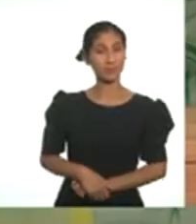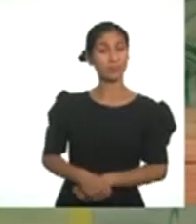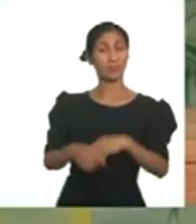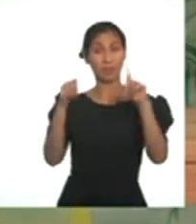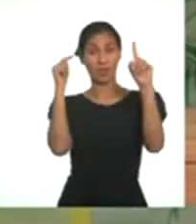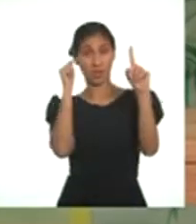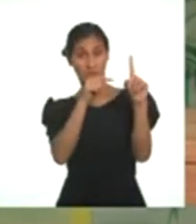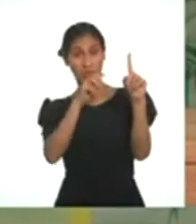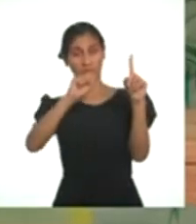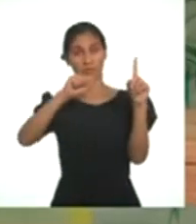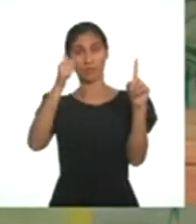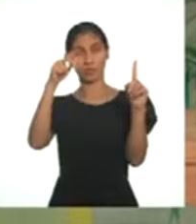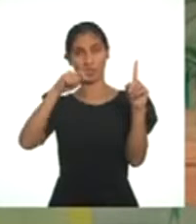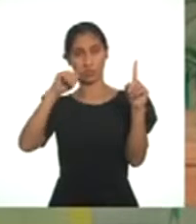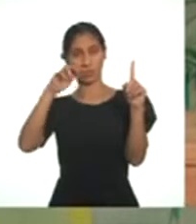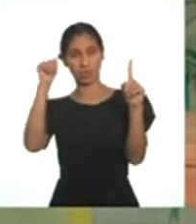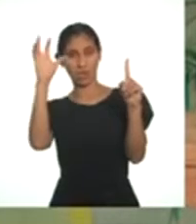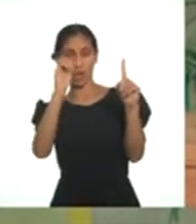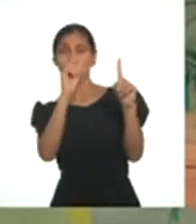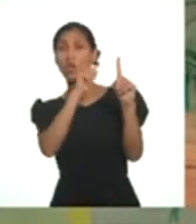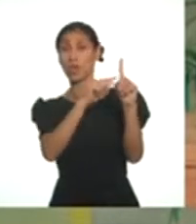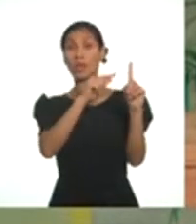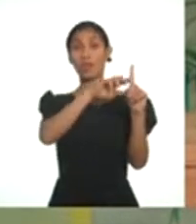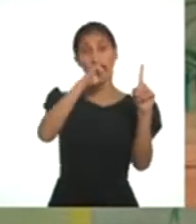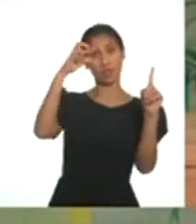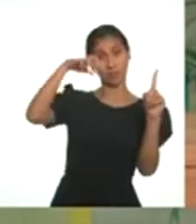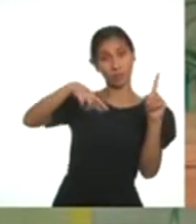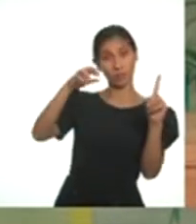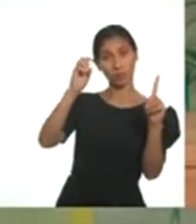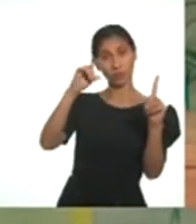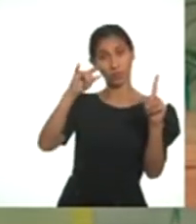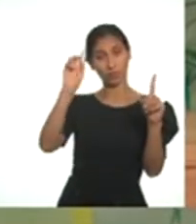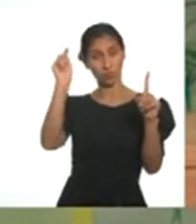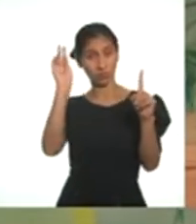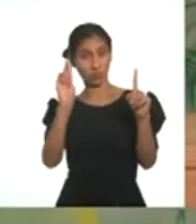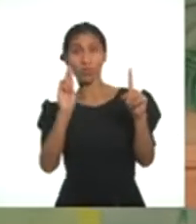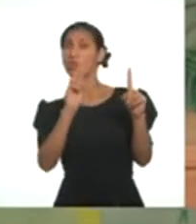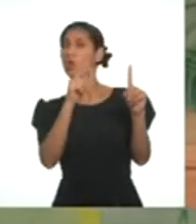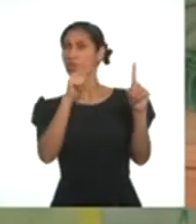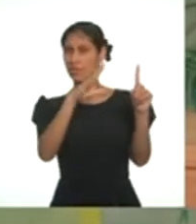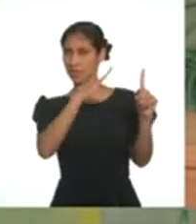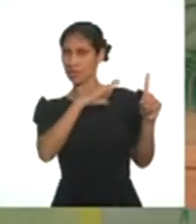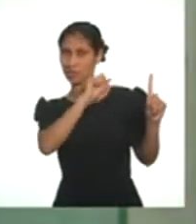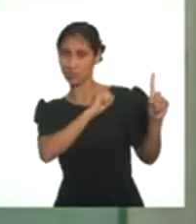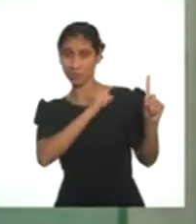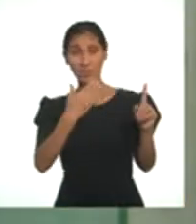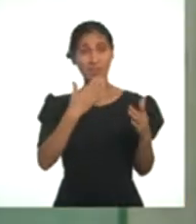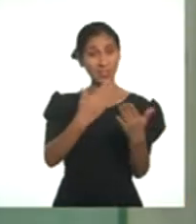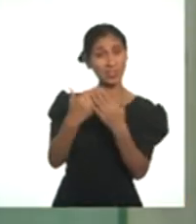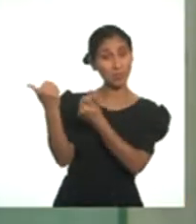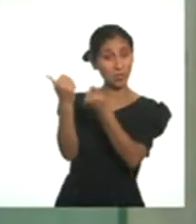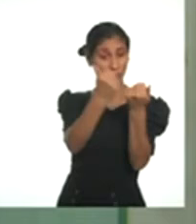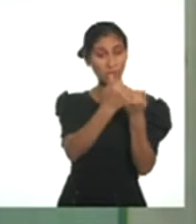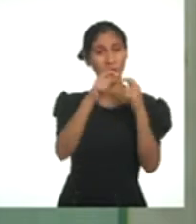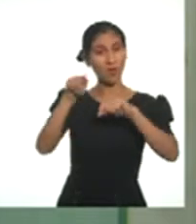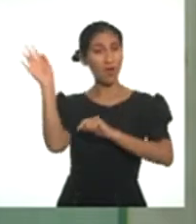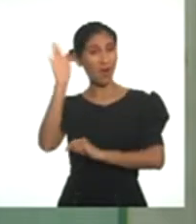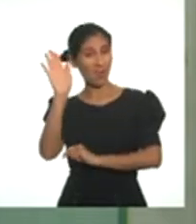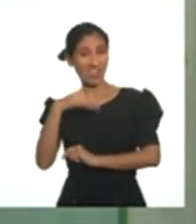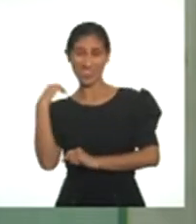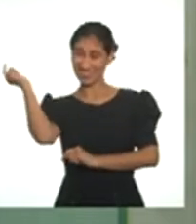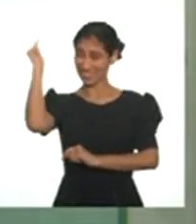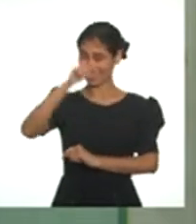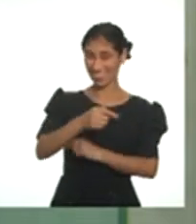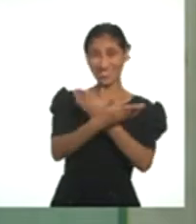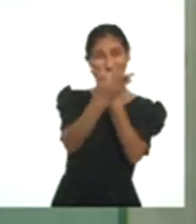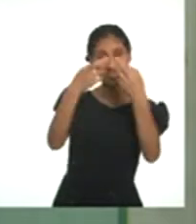Él es Santiago, productor de Aprendo en Casa de Quinto de Secundaria. Gracias por apoyarnos. Hola, es un placer colaborar